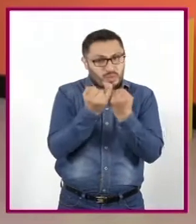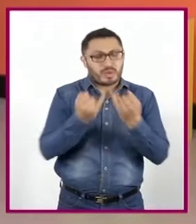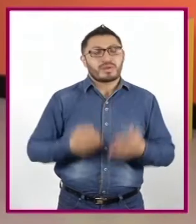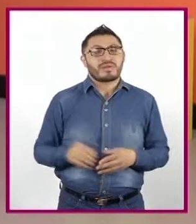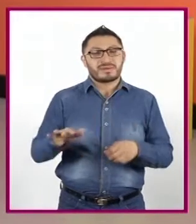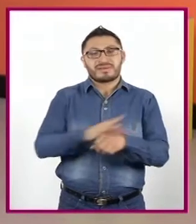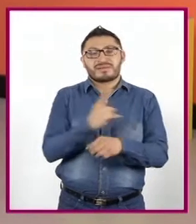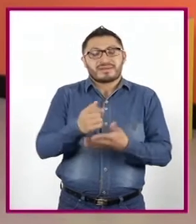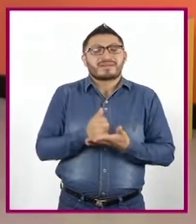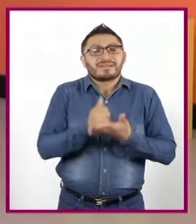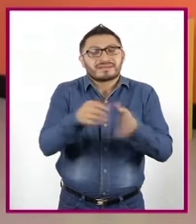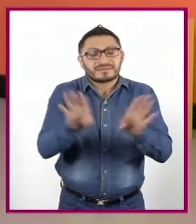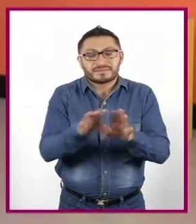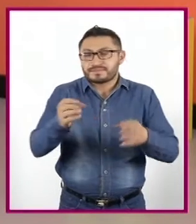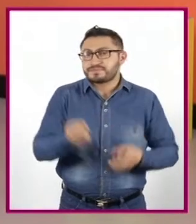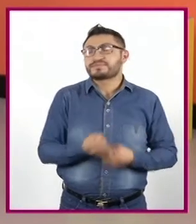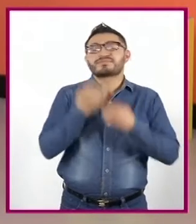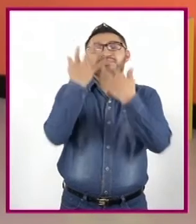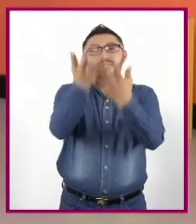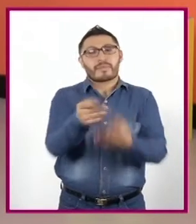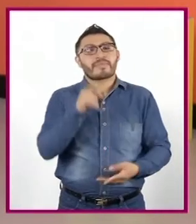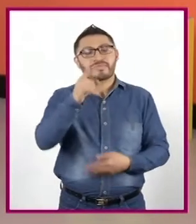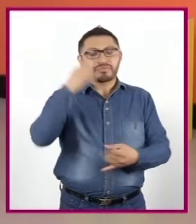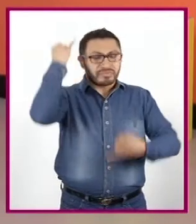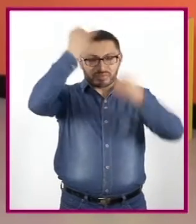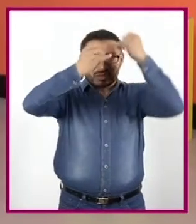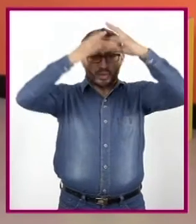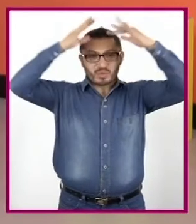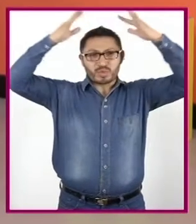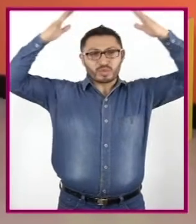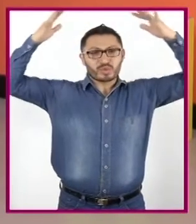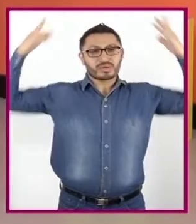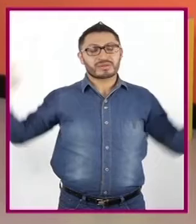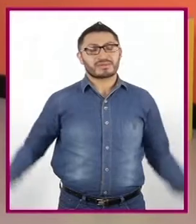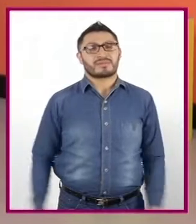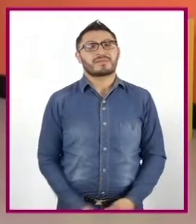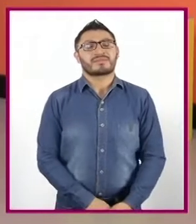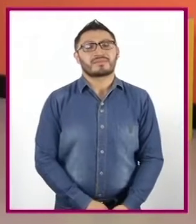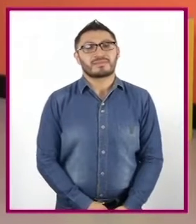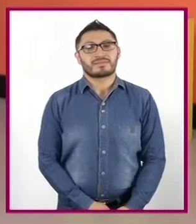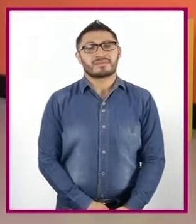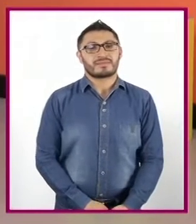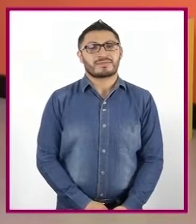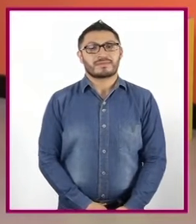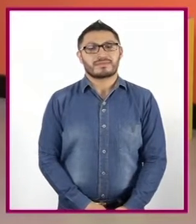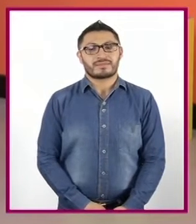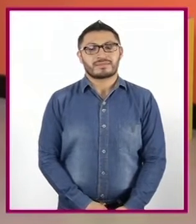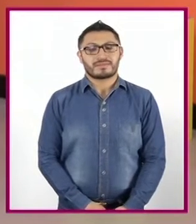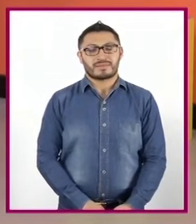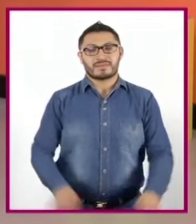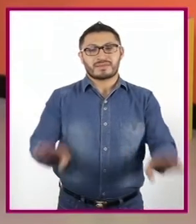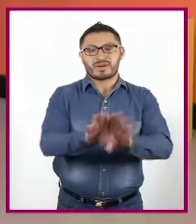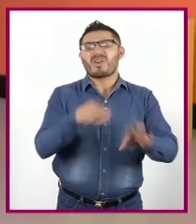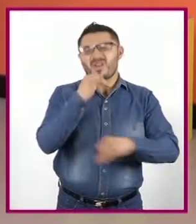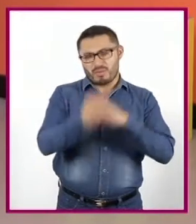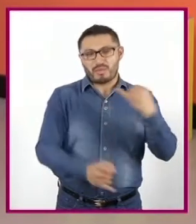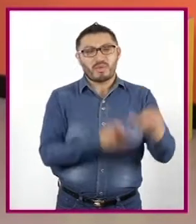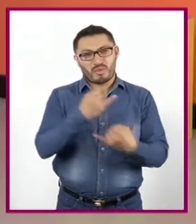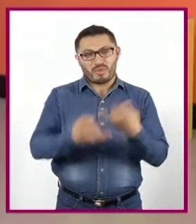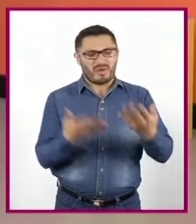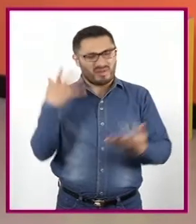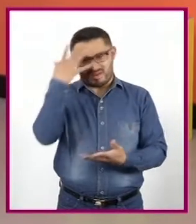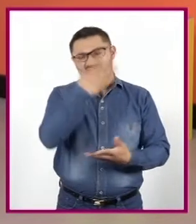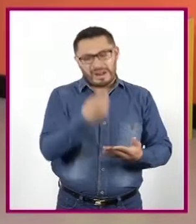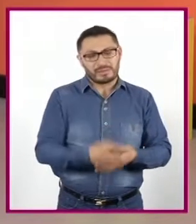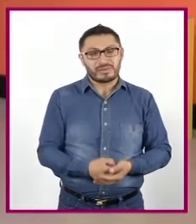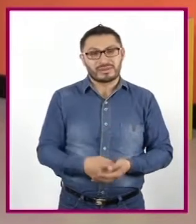Porque nos ayuda a expresar la creatividad, la imaginación, y es como un juego. De hecho, fíjate